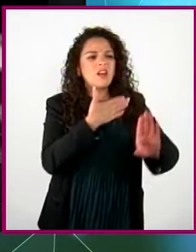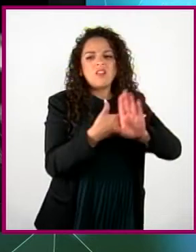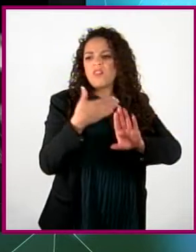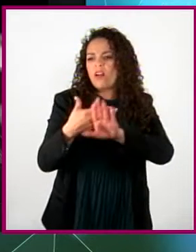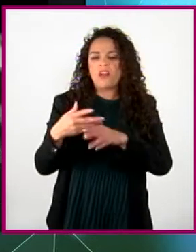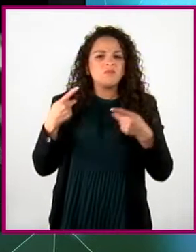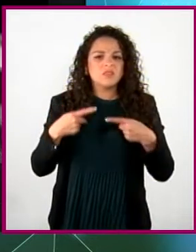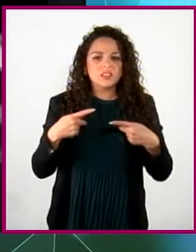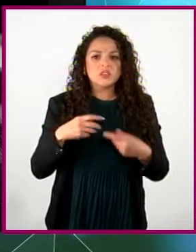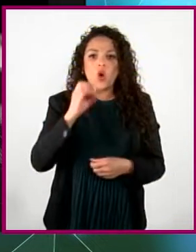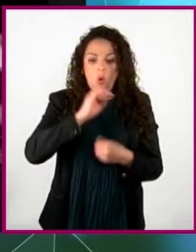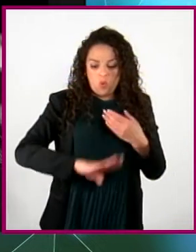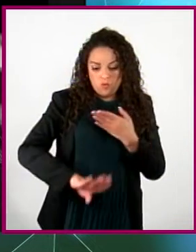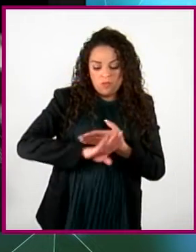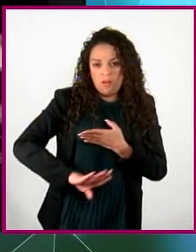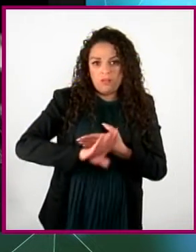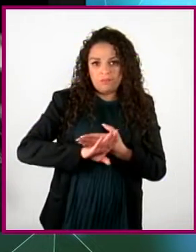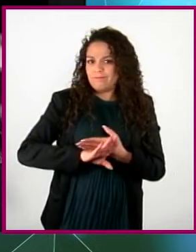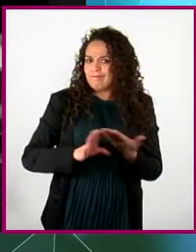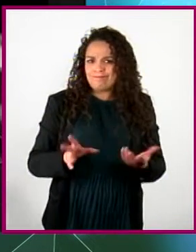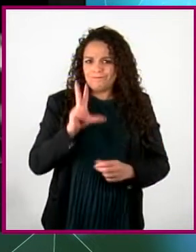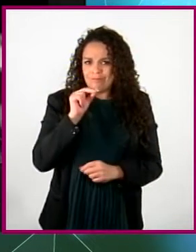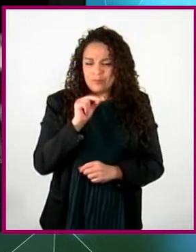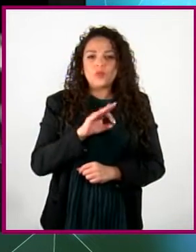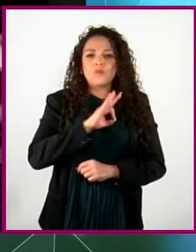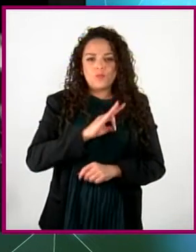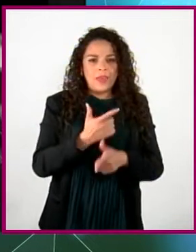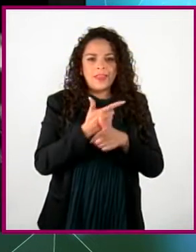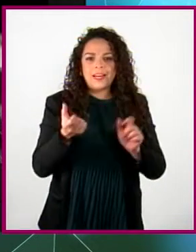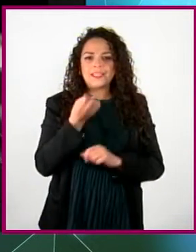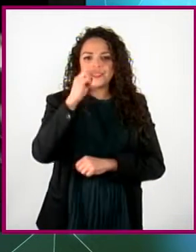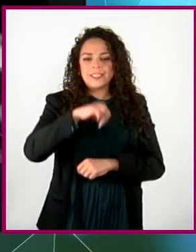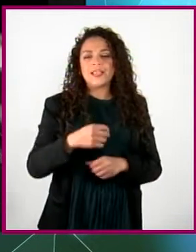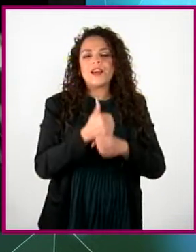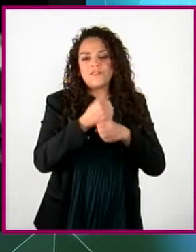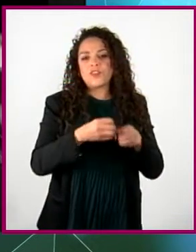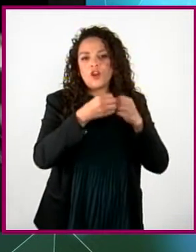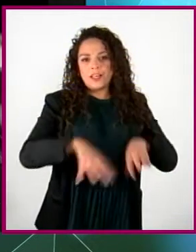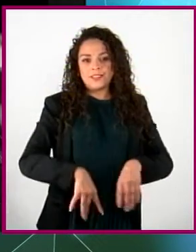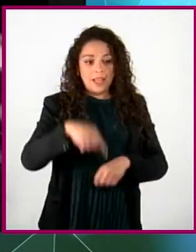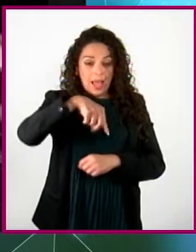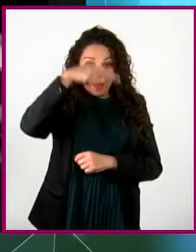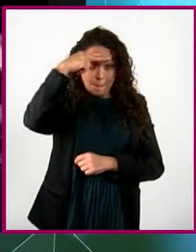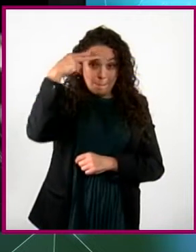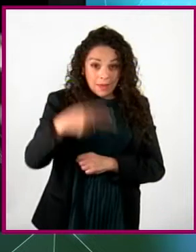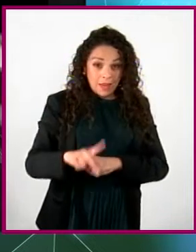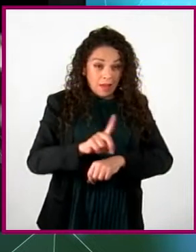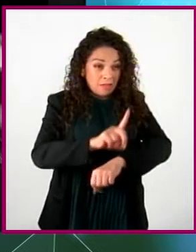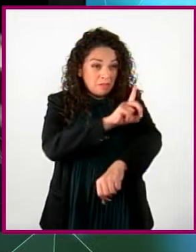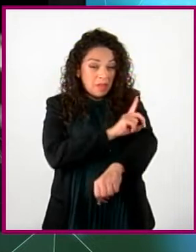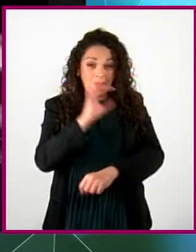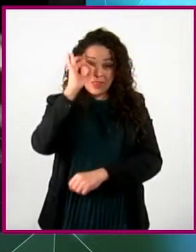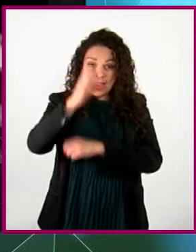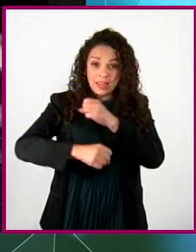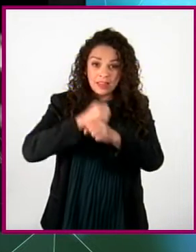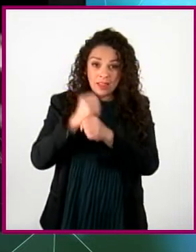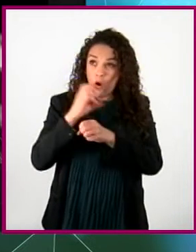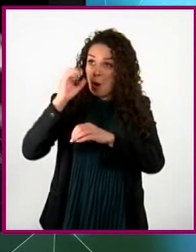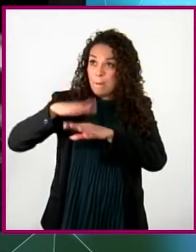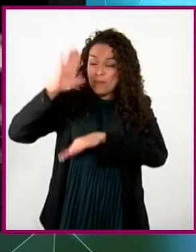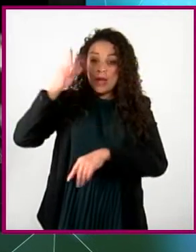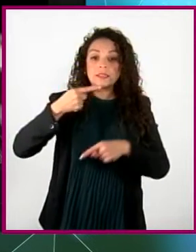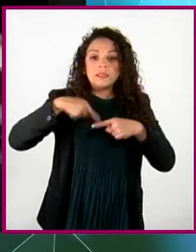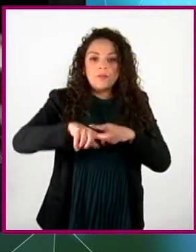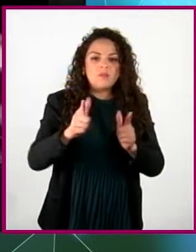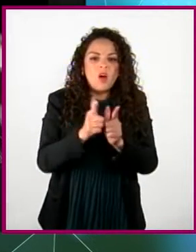ni a sí mismos generando espacios libres de violencia. En México, desde hace más de 30 años, iniciaron los primeros grupos de